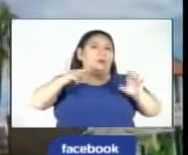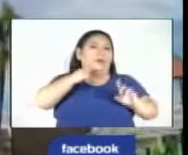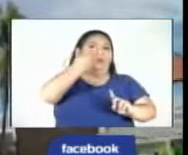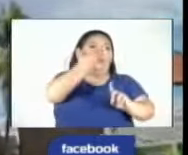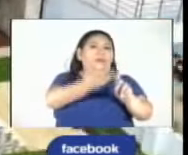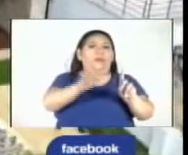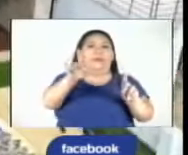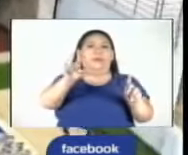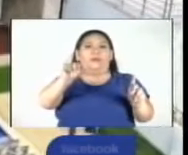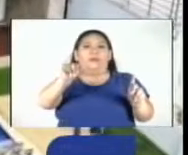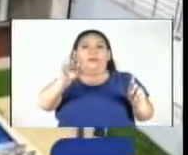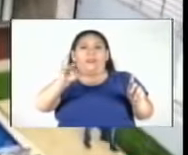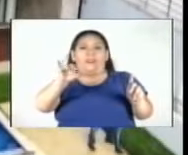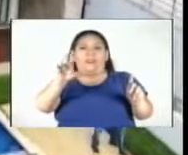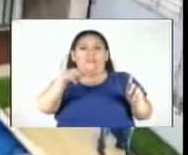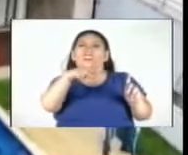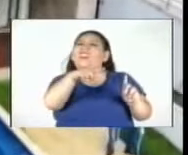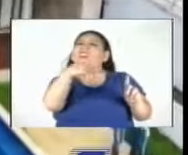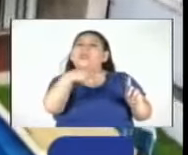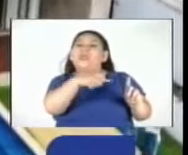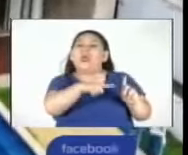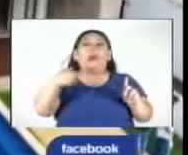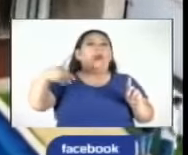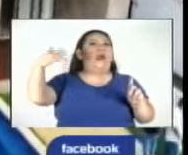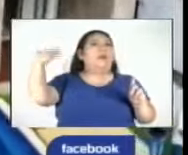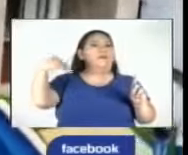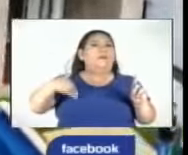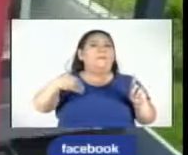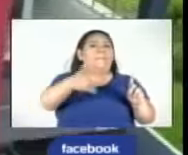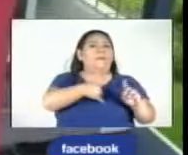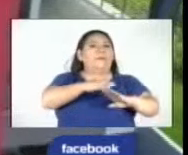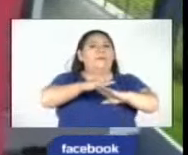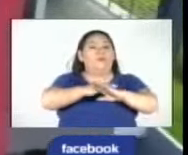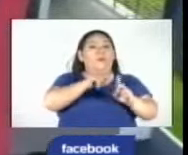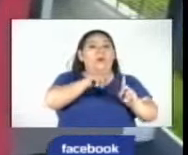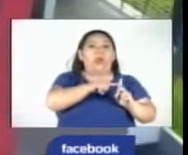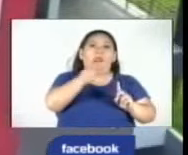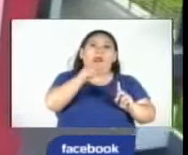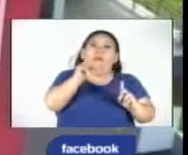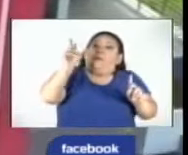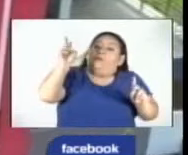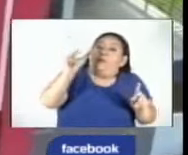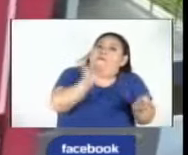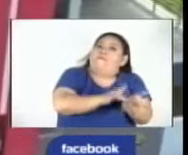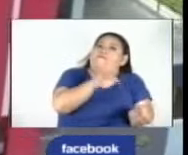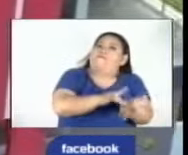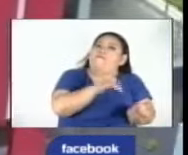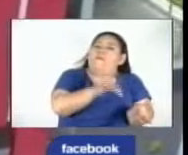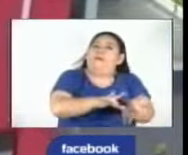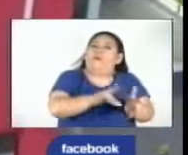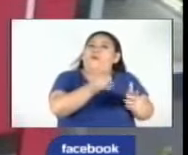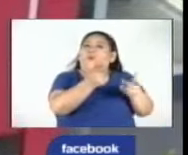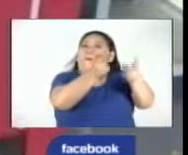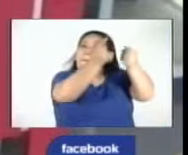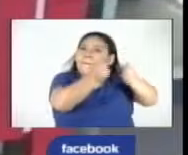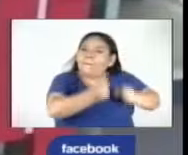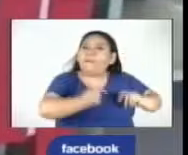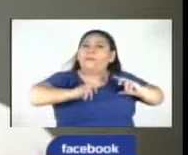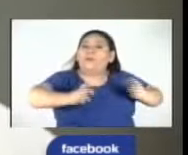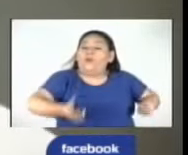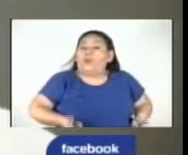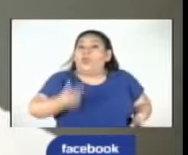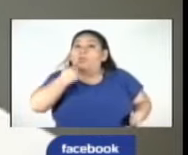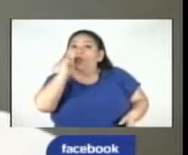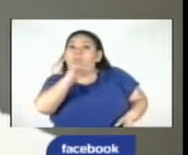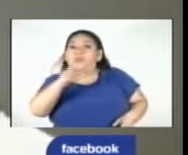contra de David Munguía Payés, ex ministro de la Defensa Nacional, quien es acusado de beneficiarse con fondos públicos. Según la fiscalía,